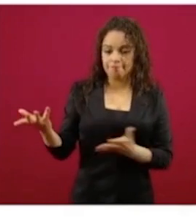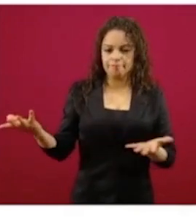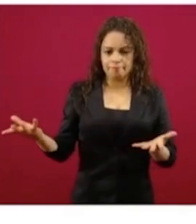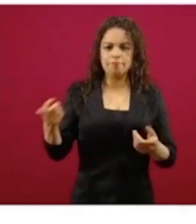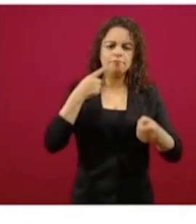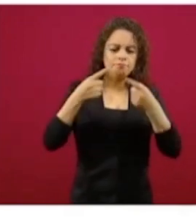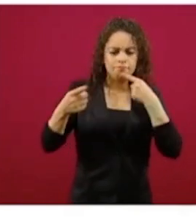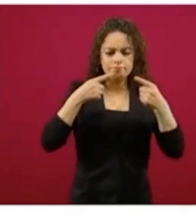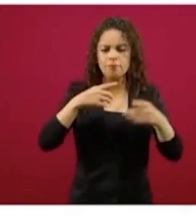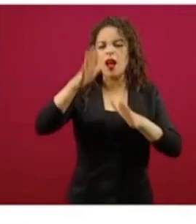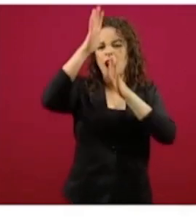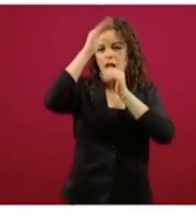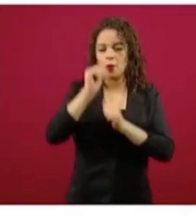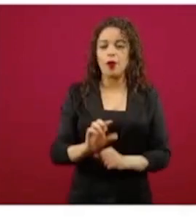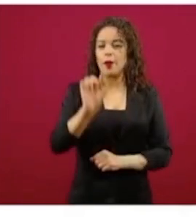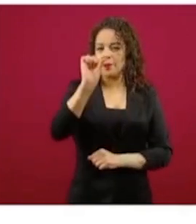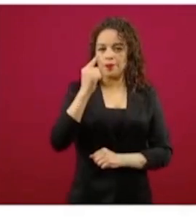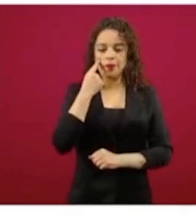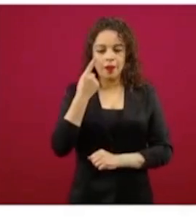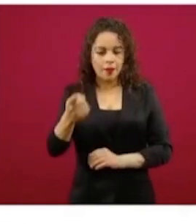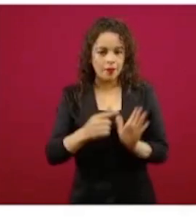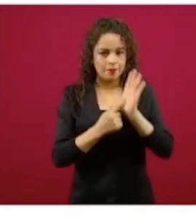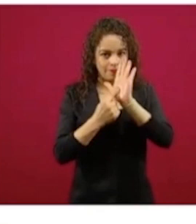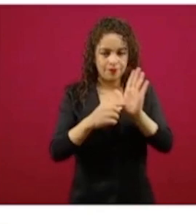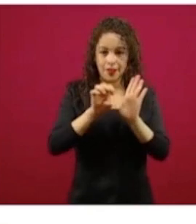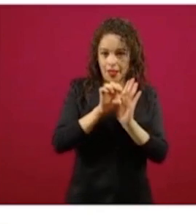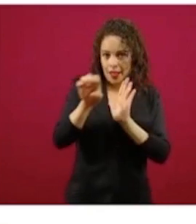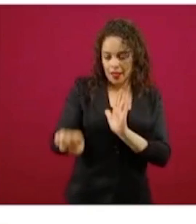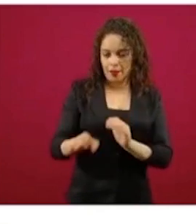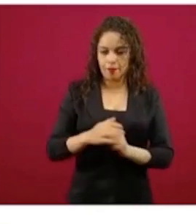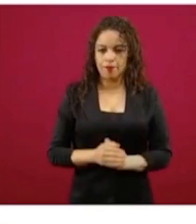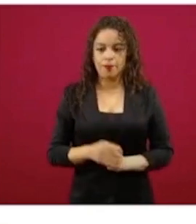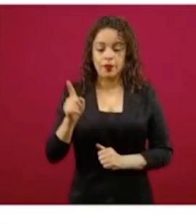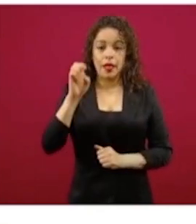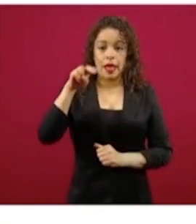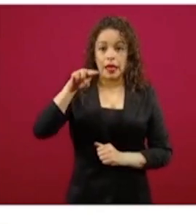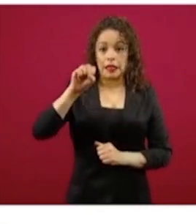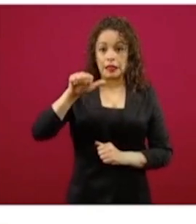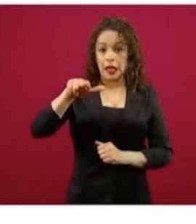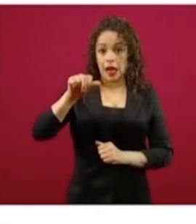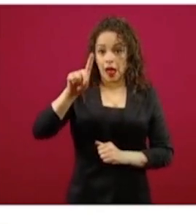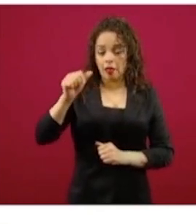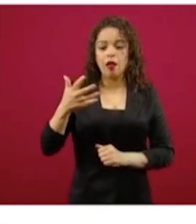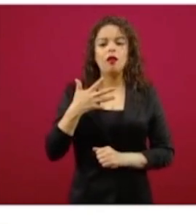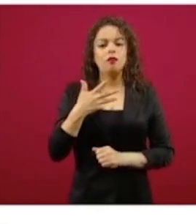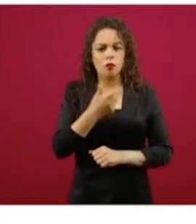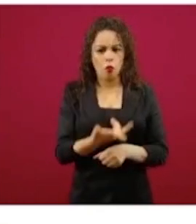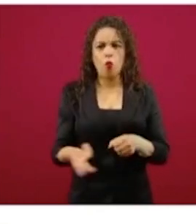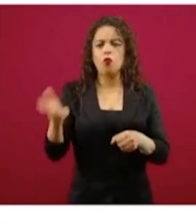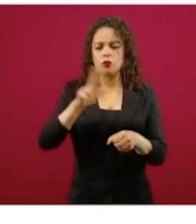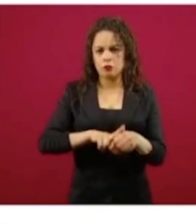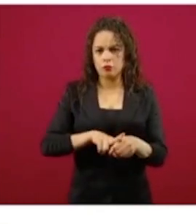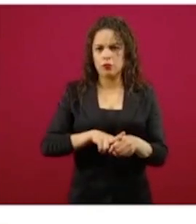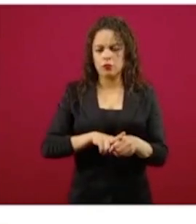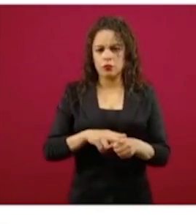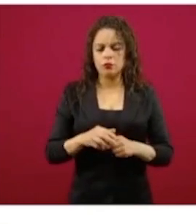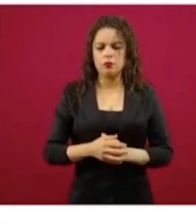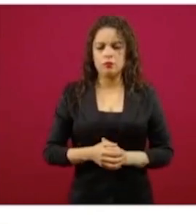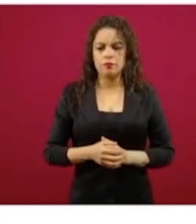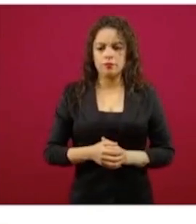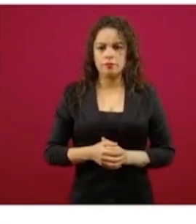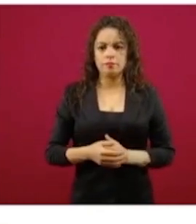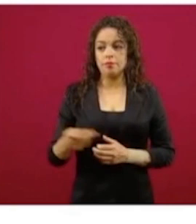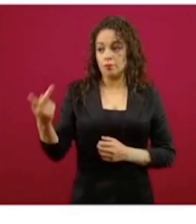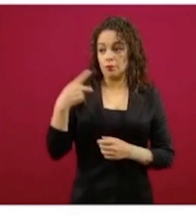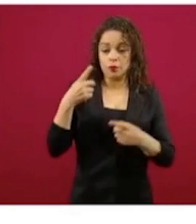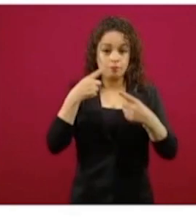ejemplo, por ejemplo. En Ensenada, en Ensenada ambos tenemos hospitales. Ahí quedamos en que él va a atender